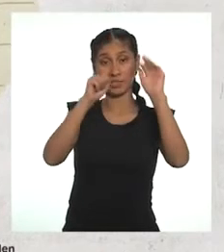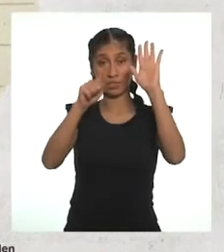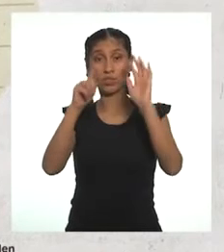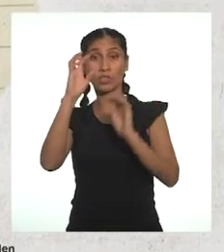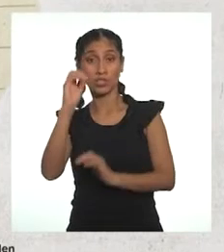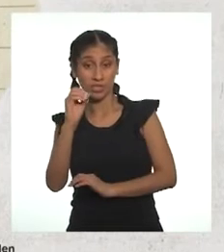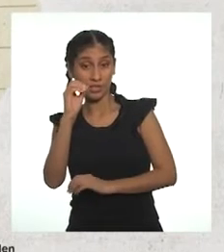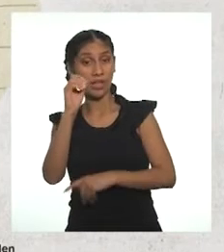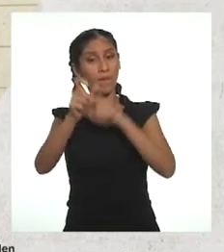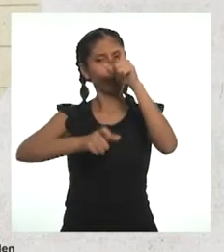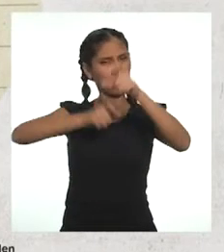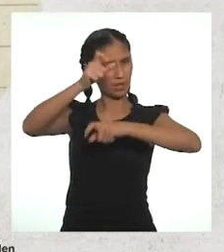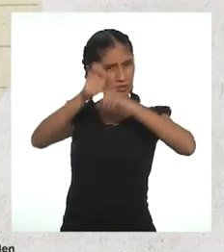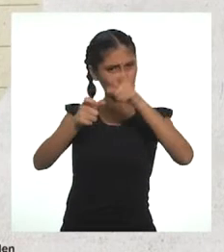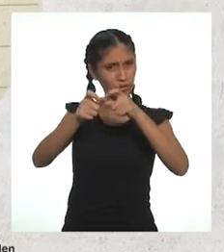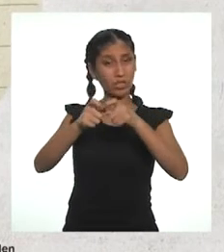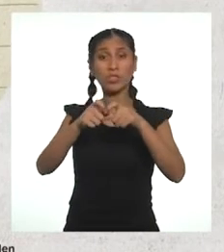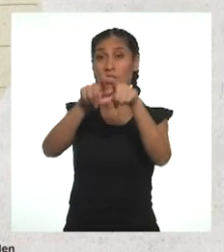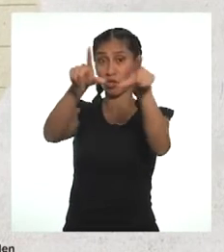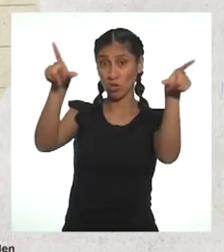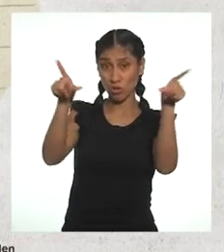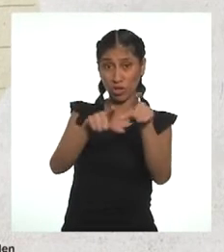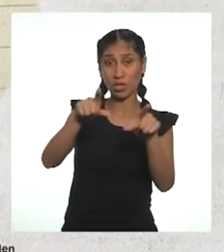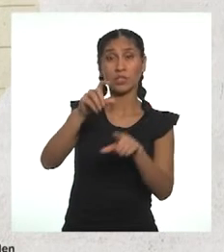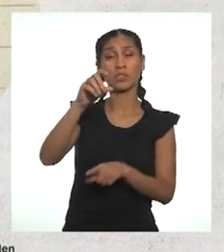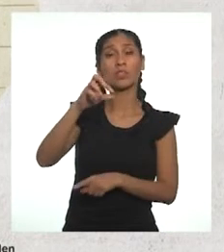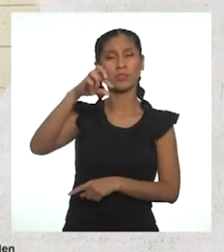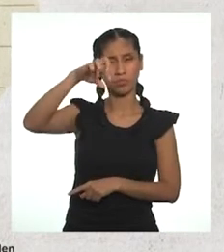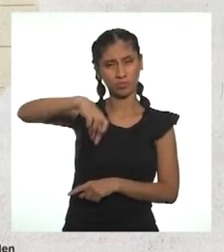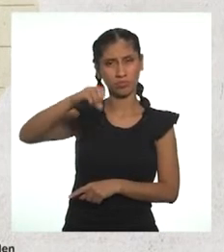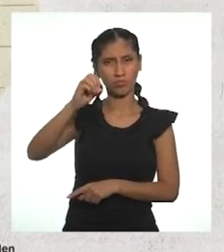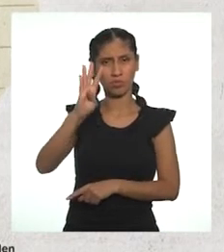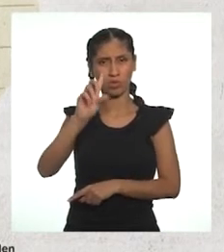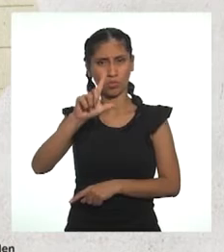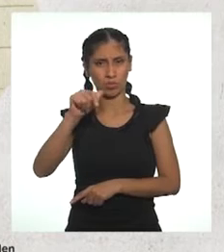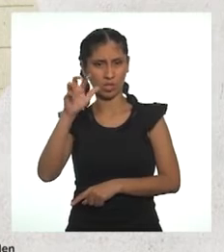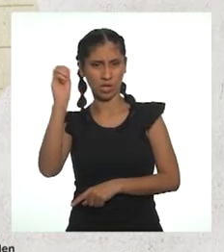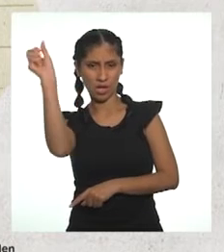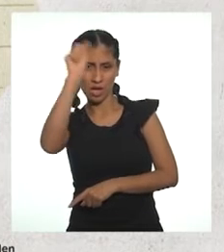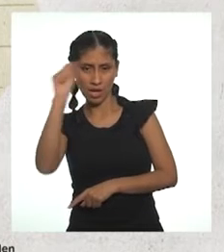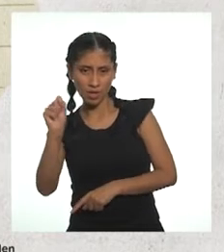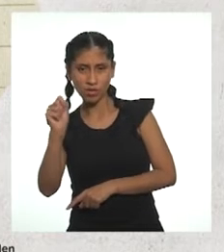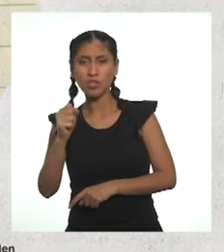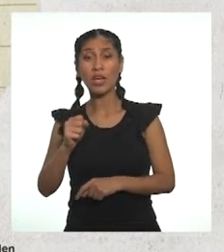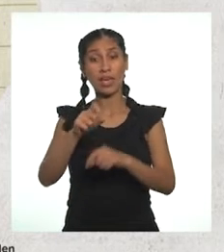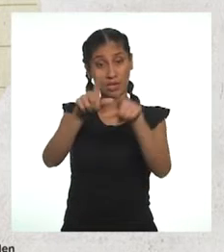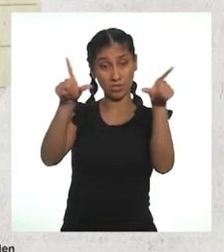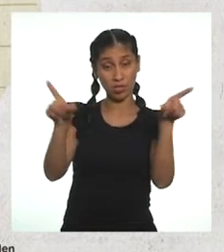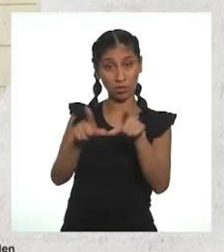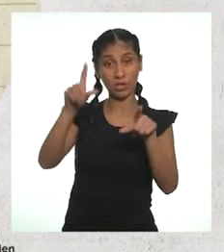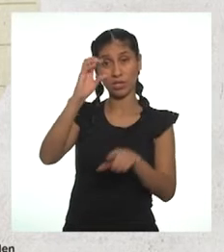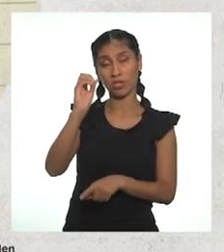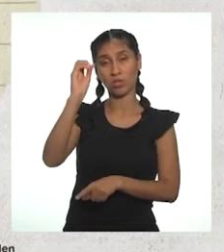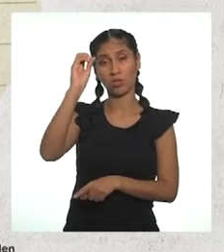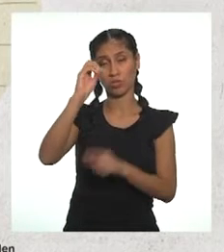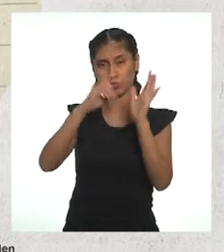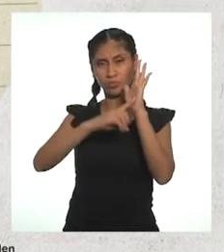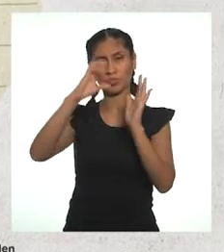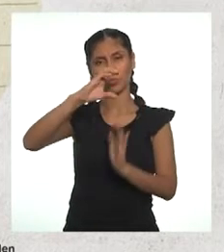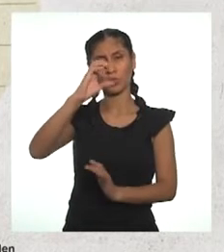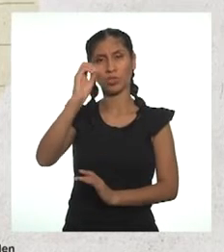660 habitantes de los centros poblados Hebrón y Seasme, en la provincia de